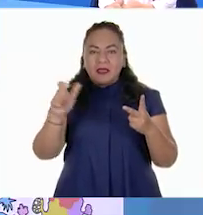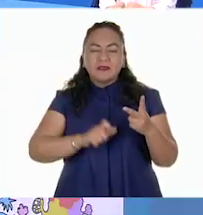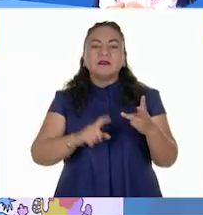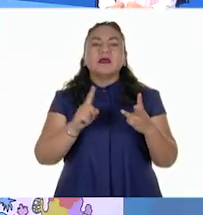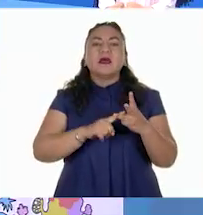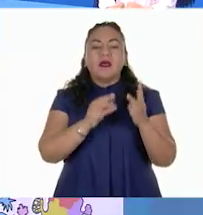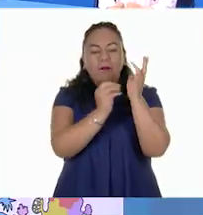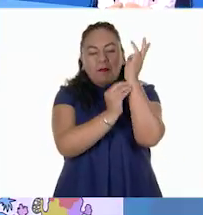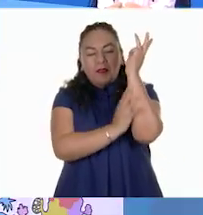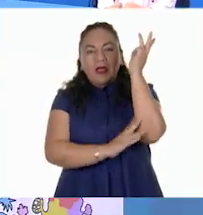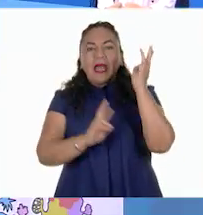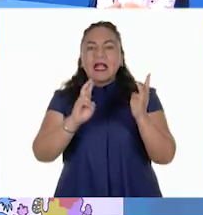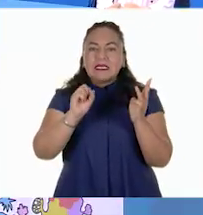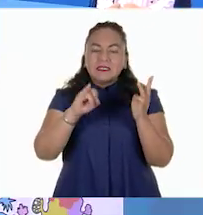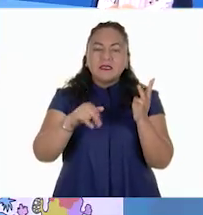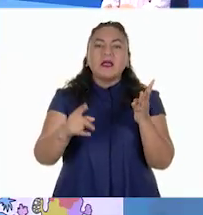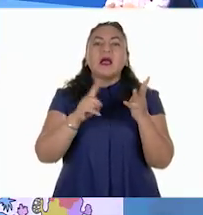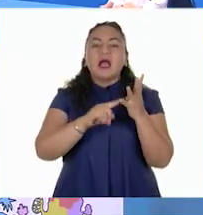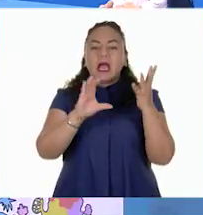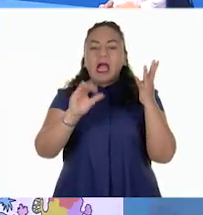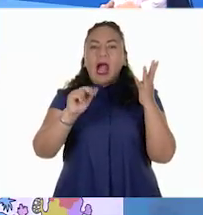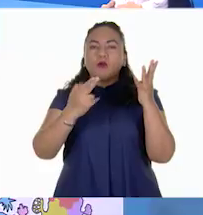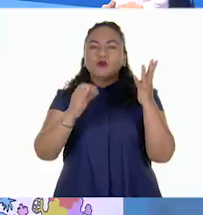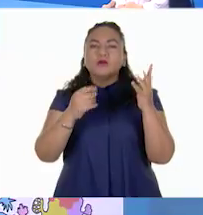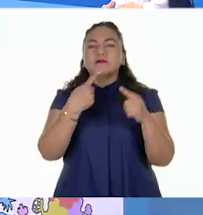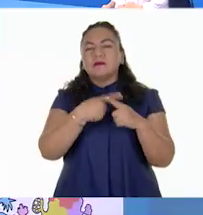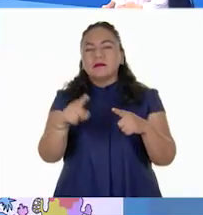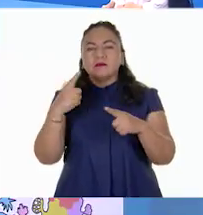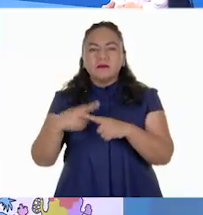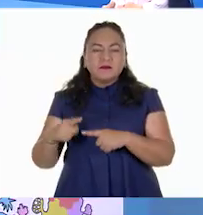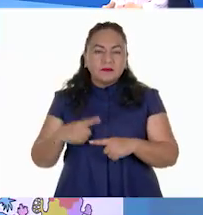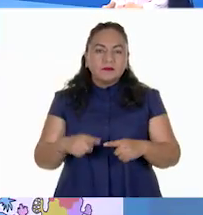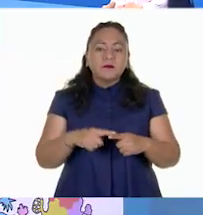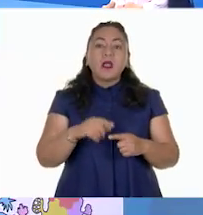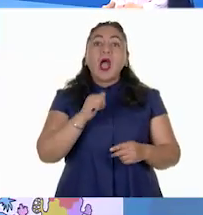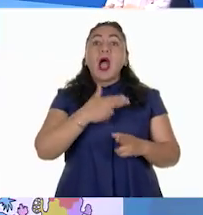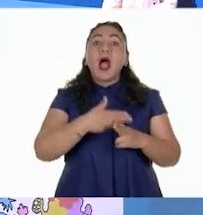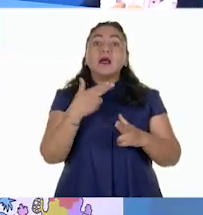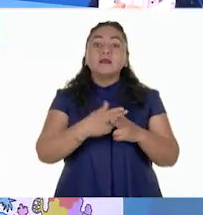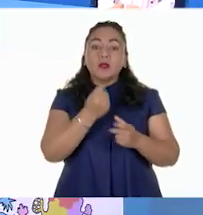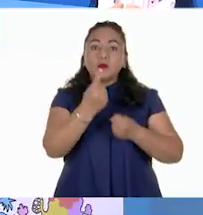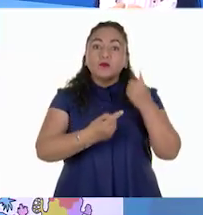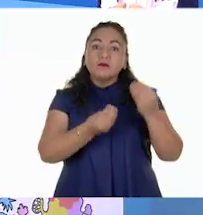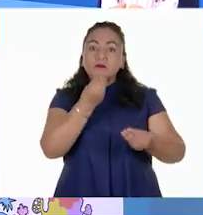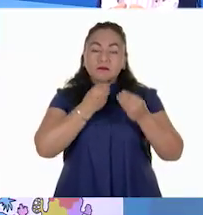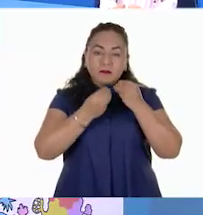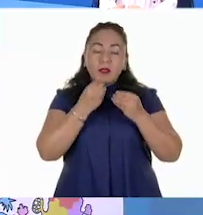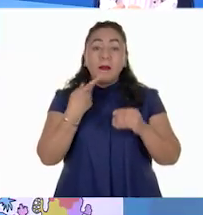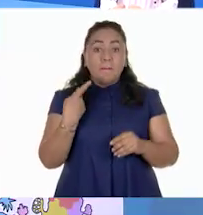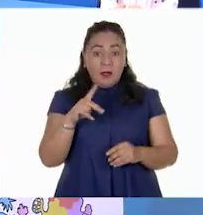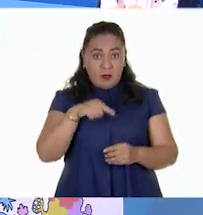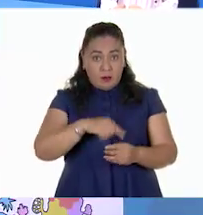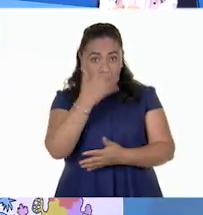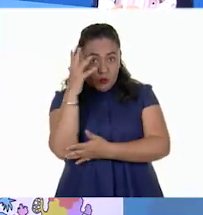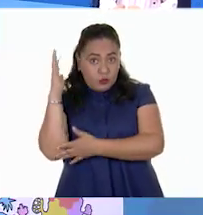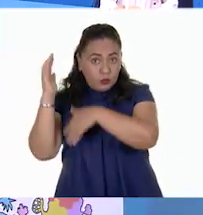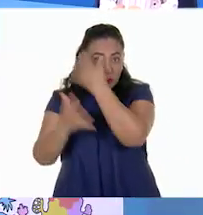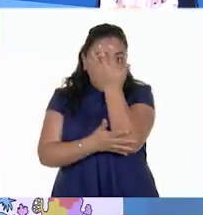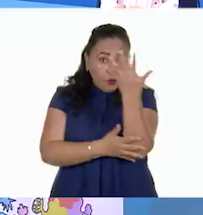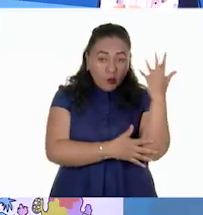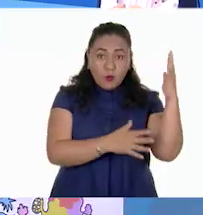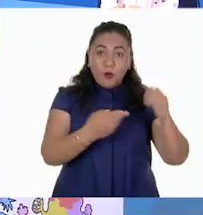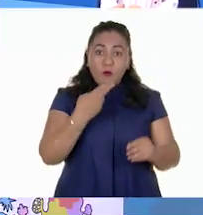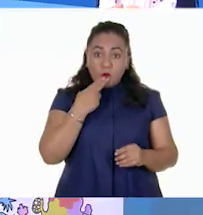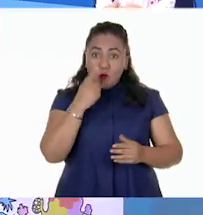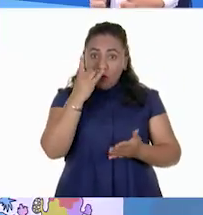el caucho. Incluso productos alimenticios como algunas especias. Pero no solo de los bosques se obtienen los